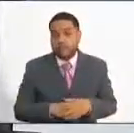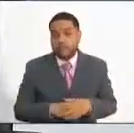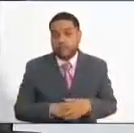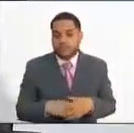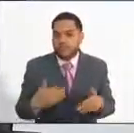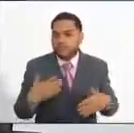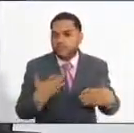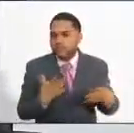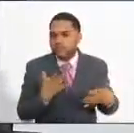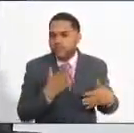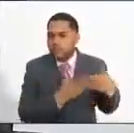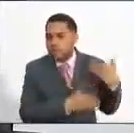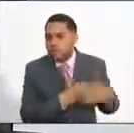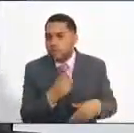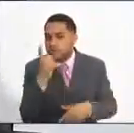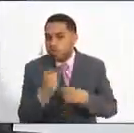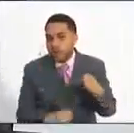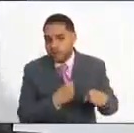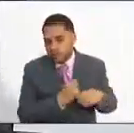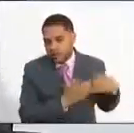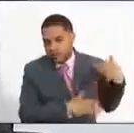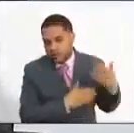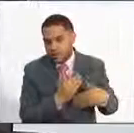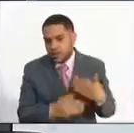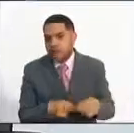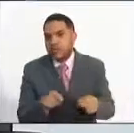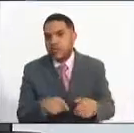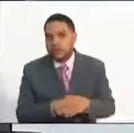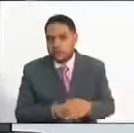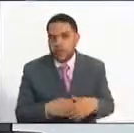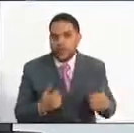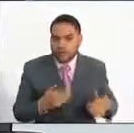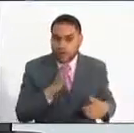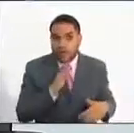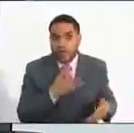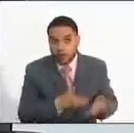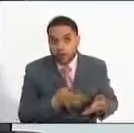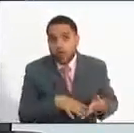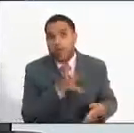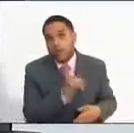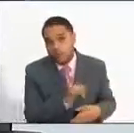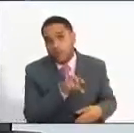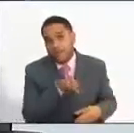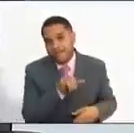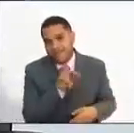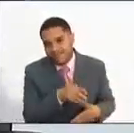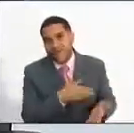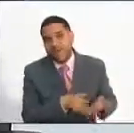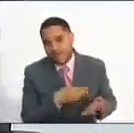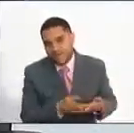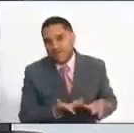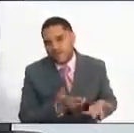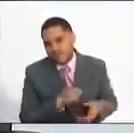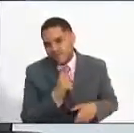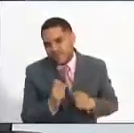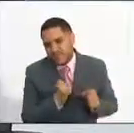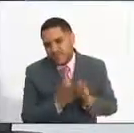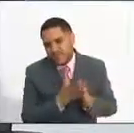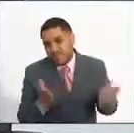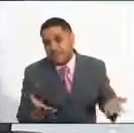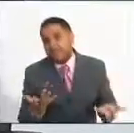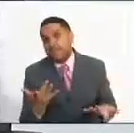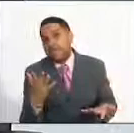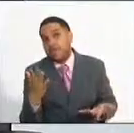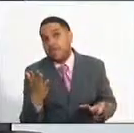dura aproximadamente un año. sea, quienes a partir de hoy están ya adquiriendo los PINES y inscribirse, lo más probable es que, más o menos a mediados del próximo